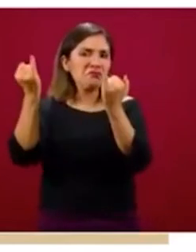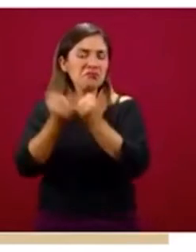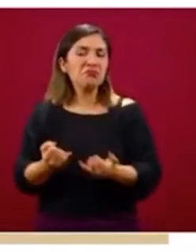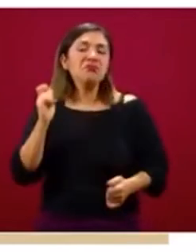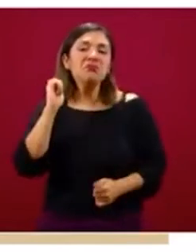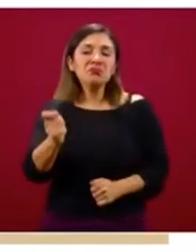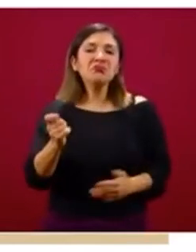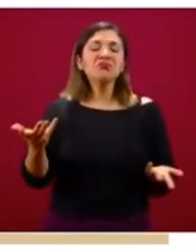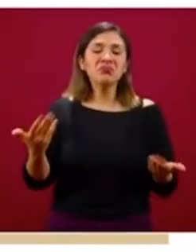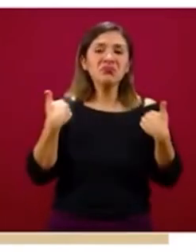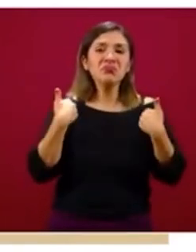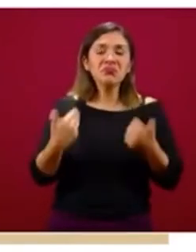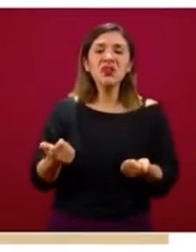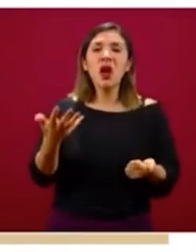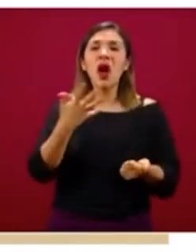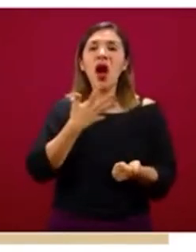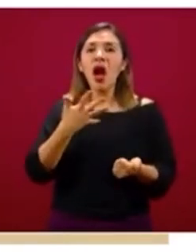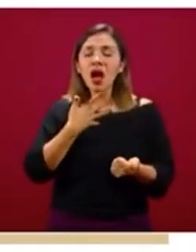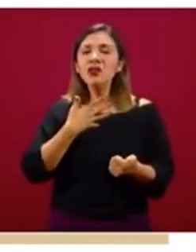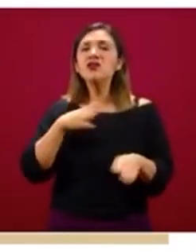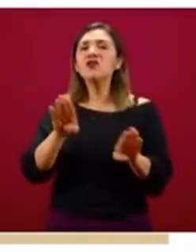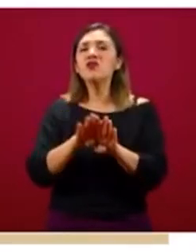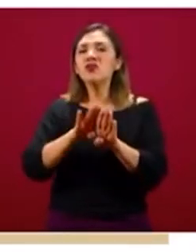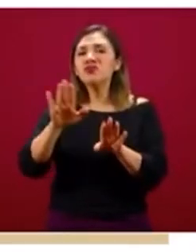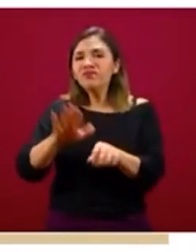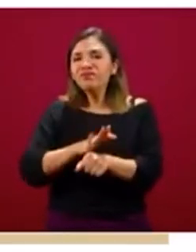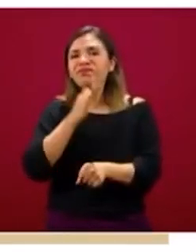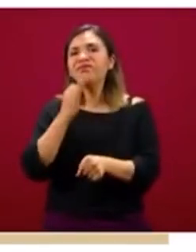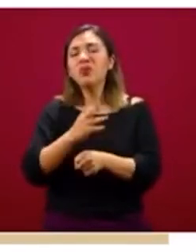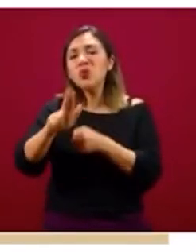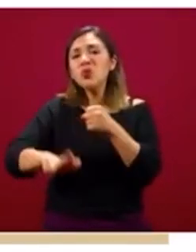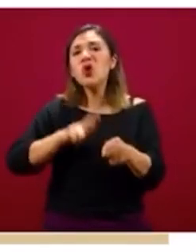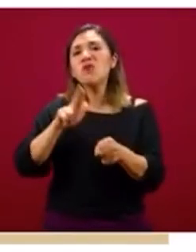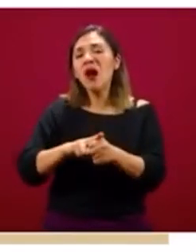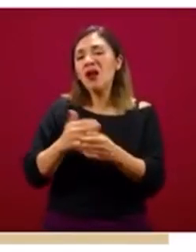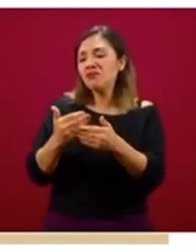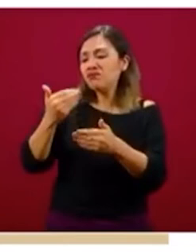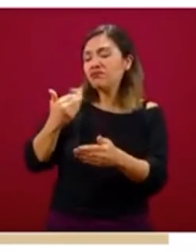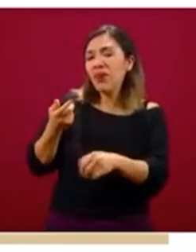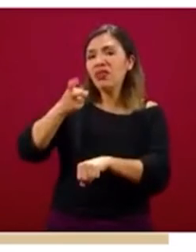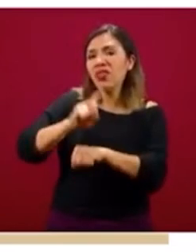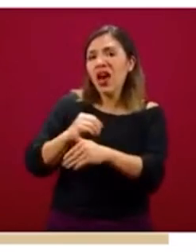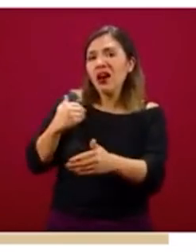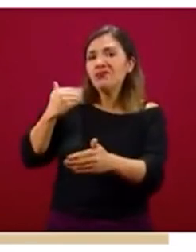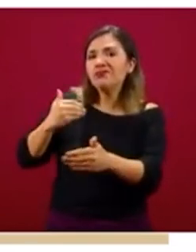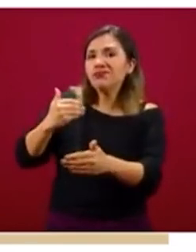lo que habla de que hay una estabilización al menos en los últimos días. Sin embargo,